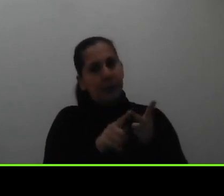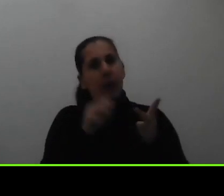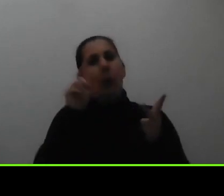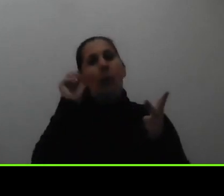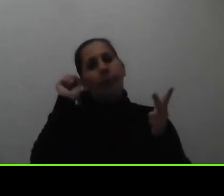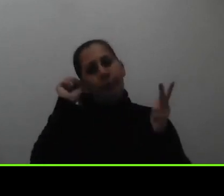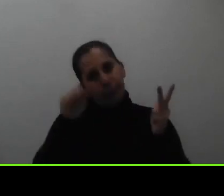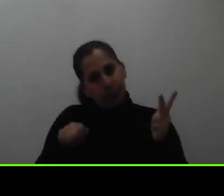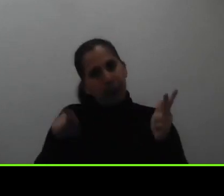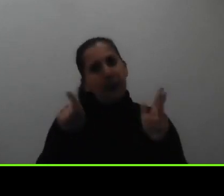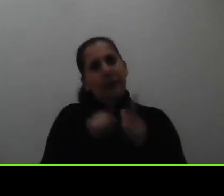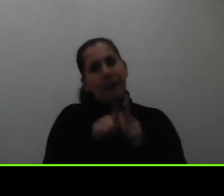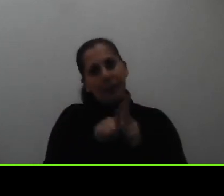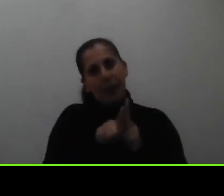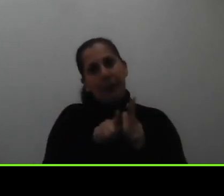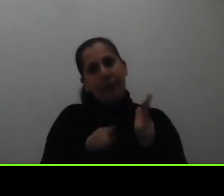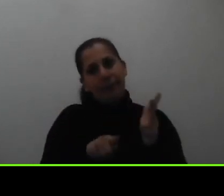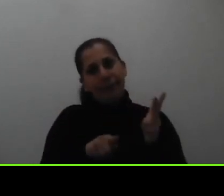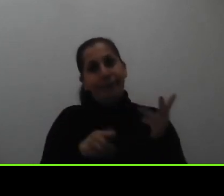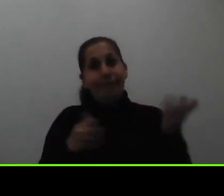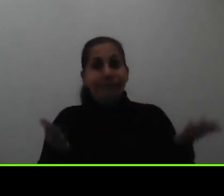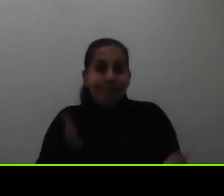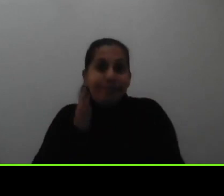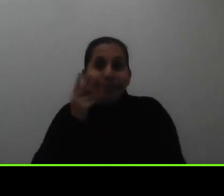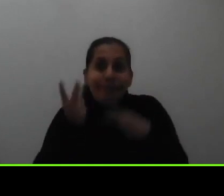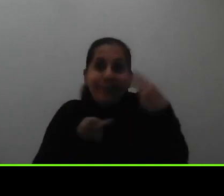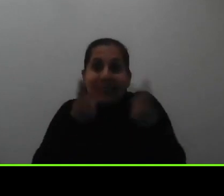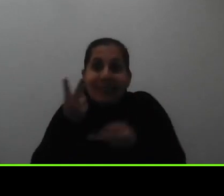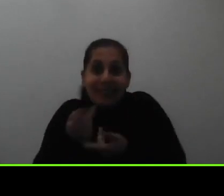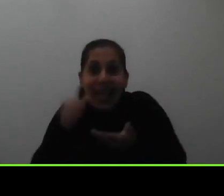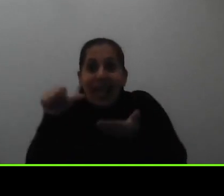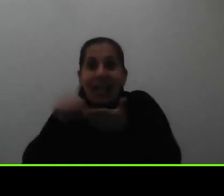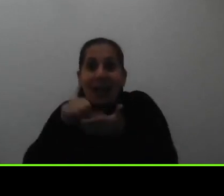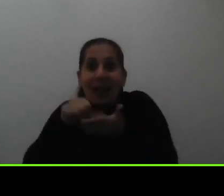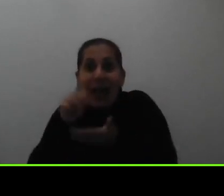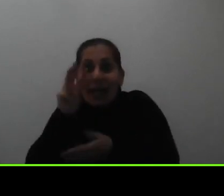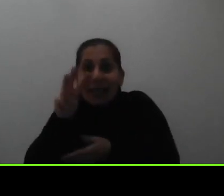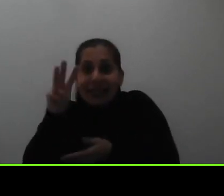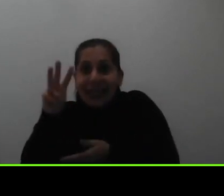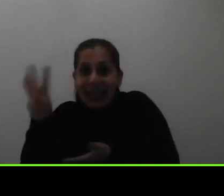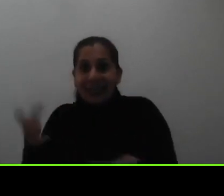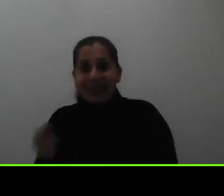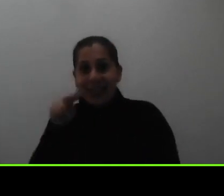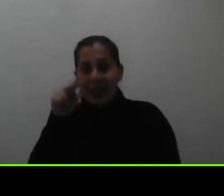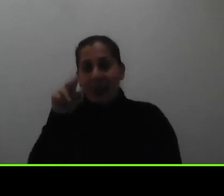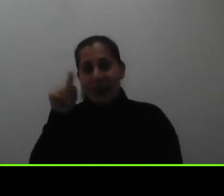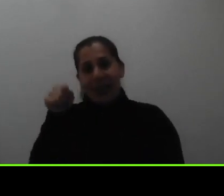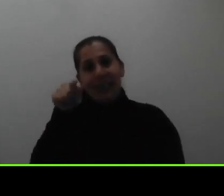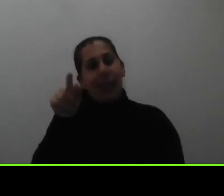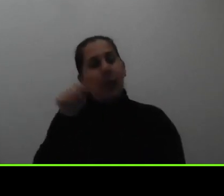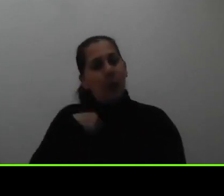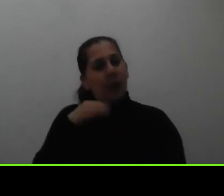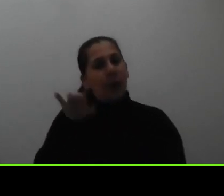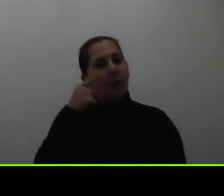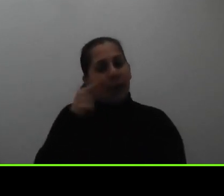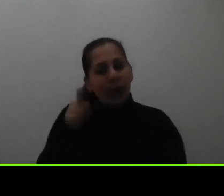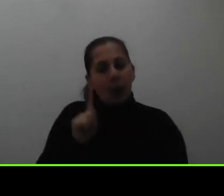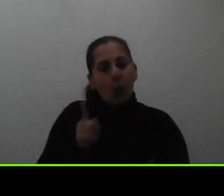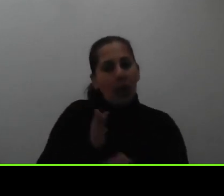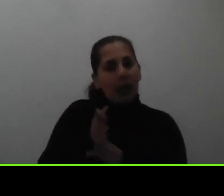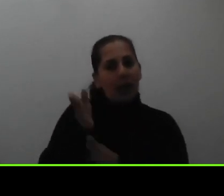este no sé visitar nuestra página y entre esas cosas que pueden visitar son las carreras